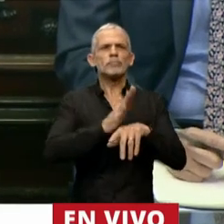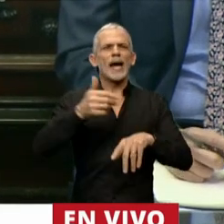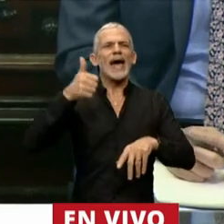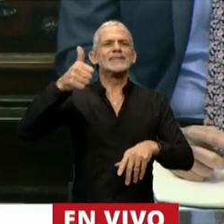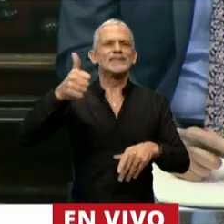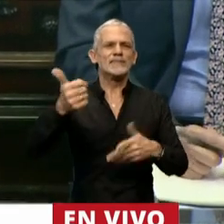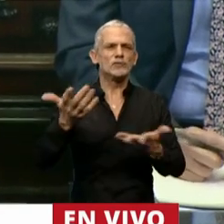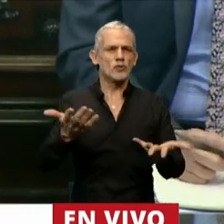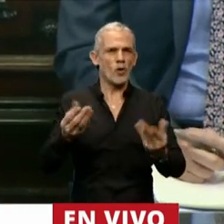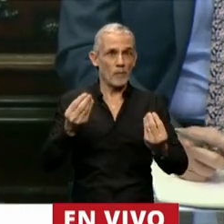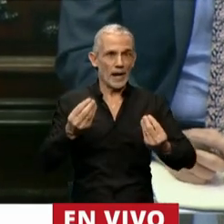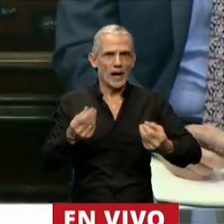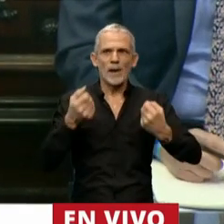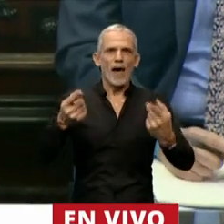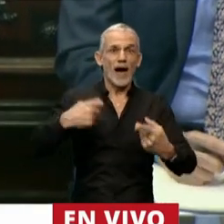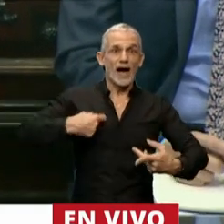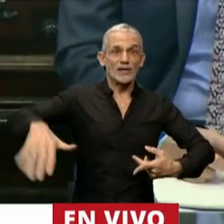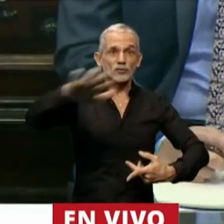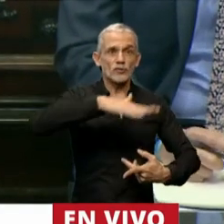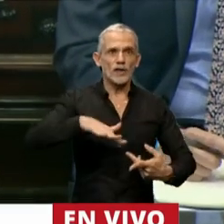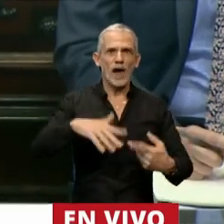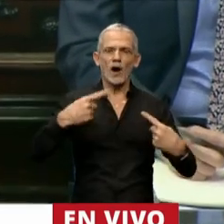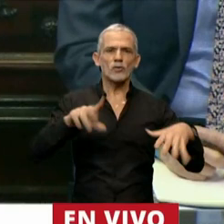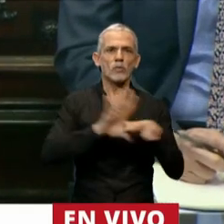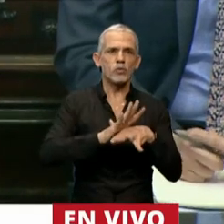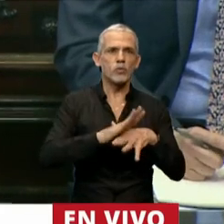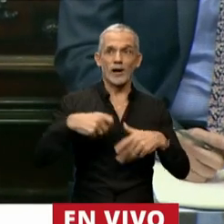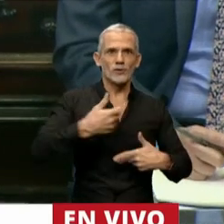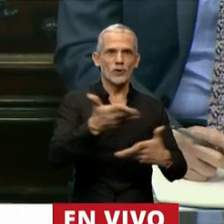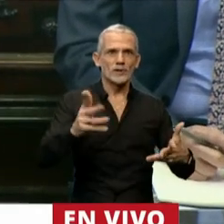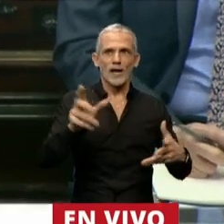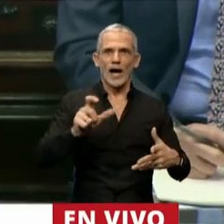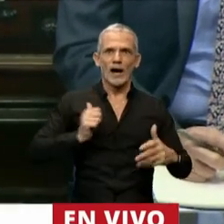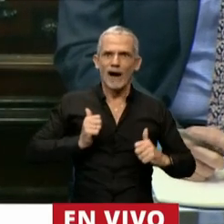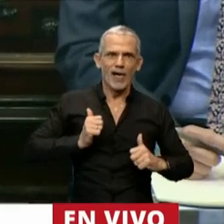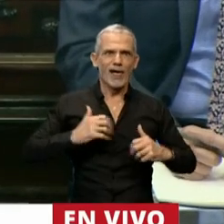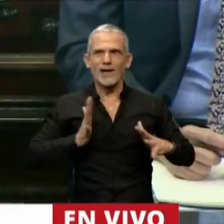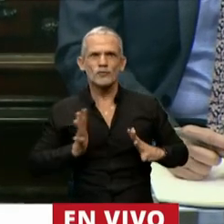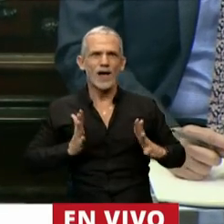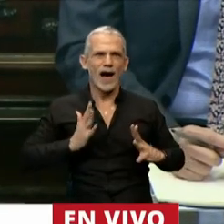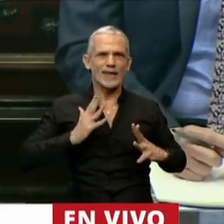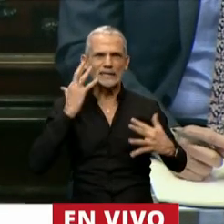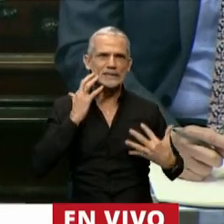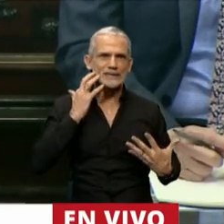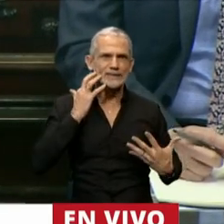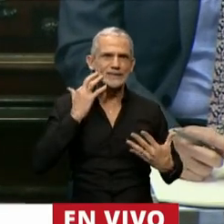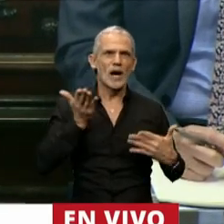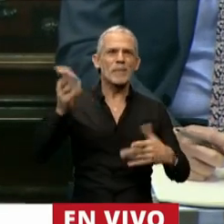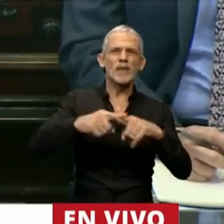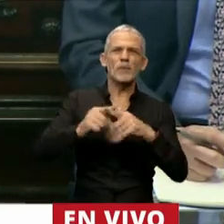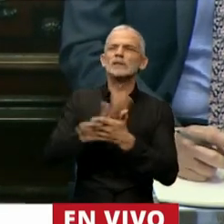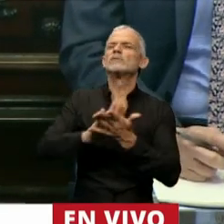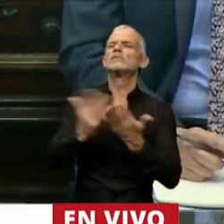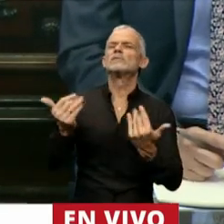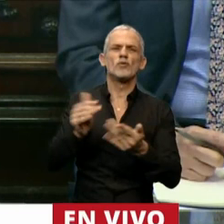generarle certezas a una sociedad que está asustada y que le reclama a la política soluciones, pero que también le